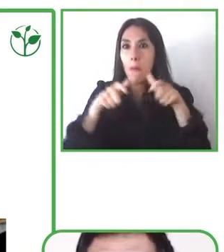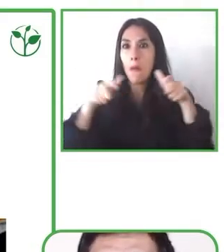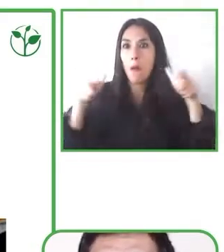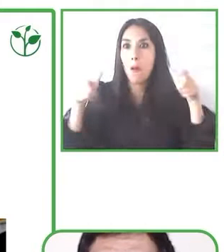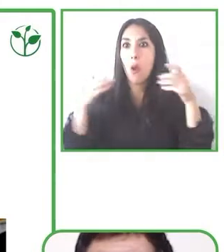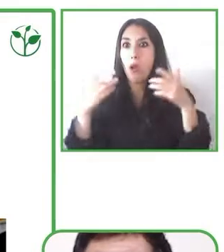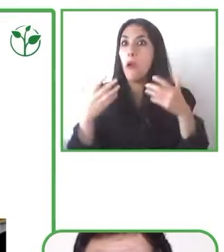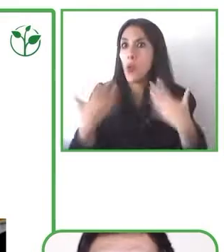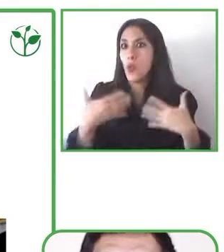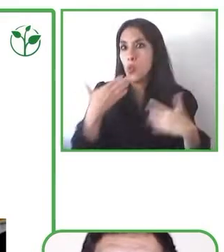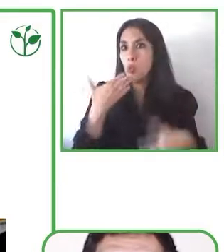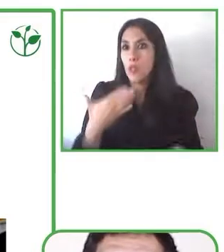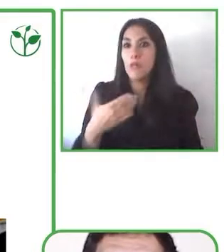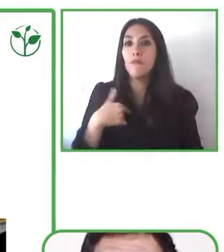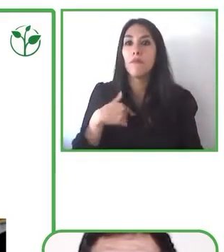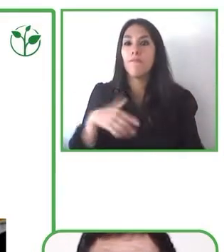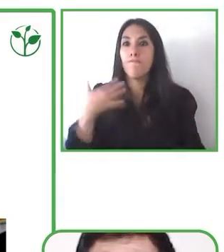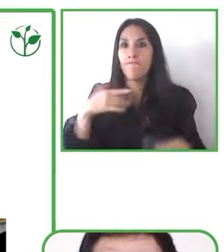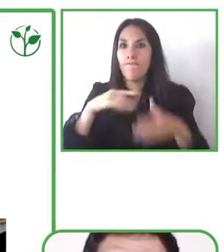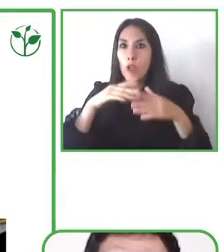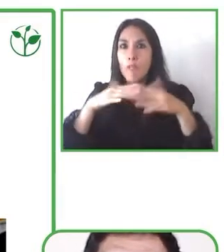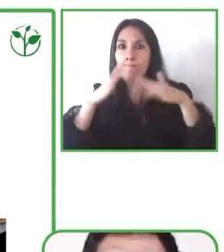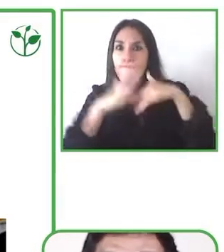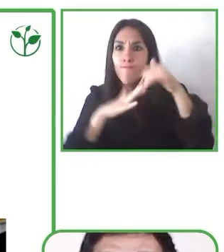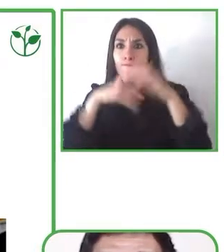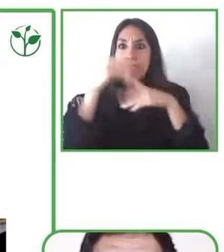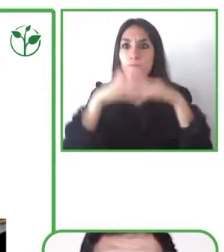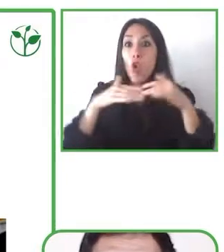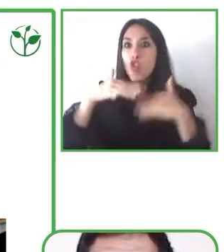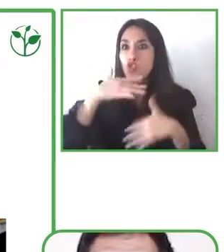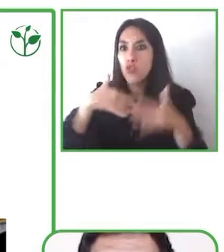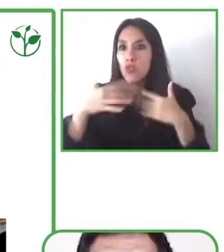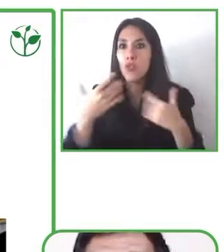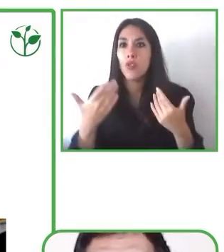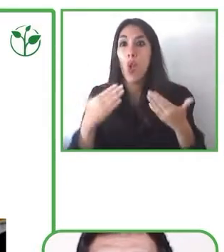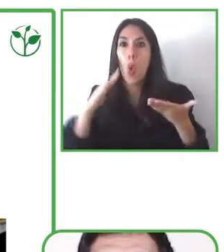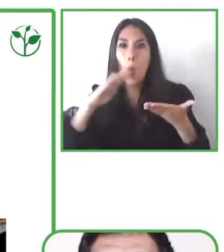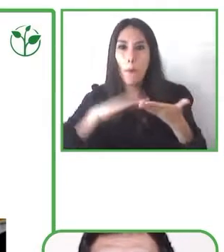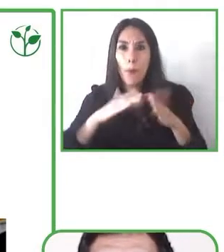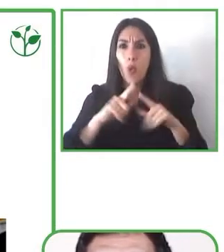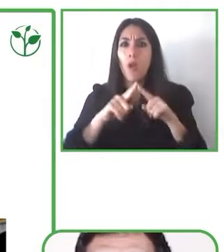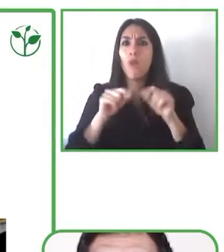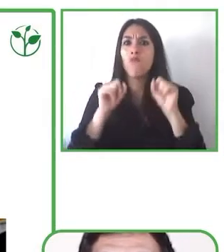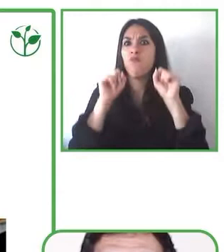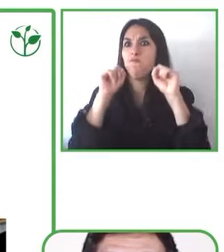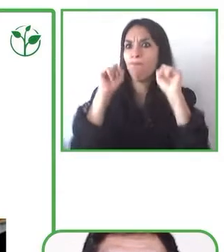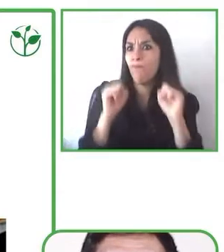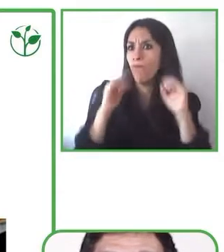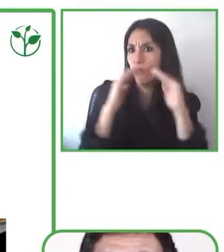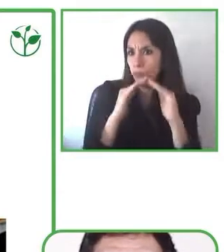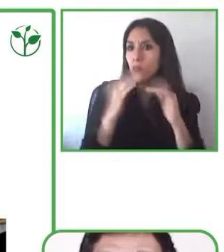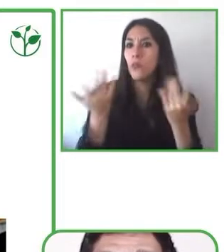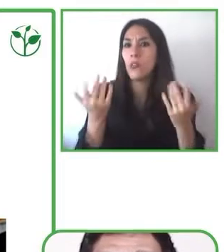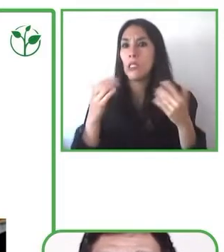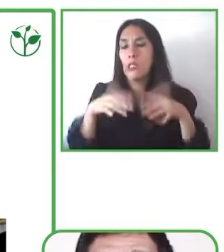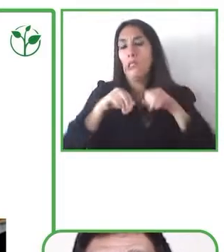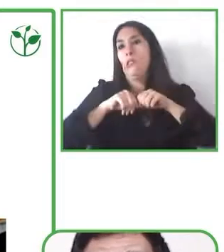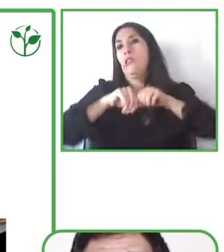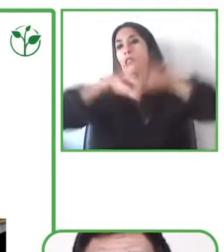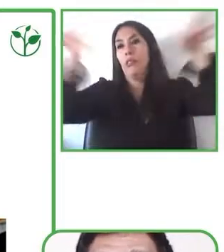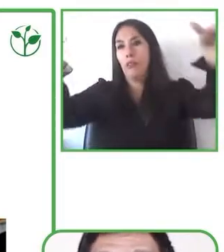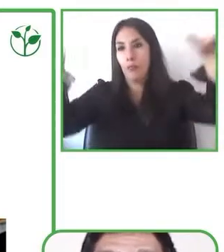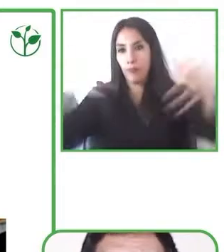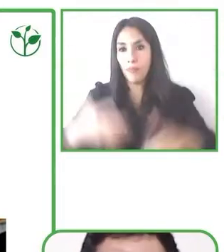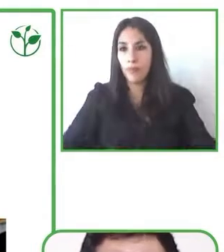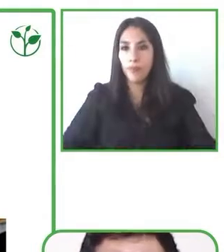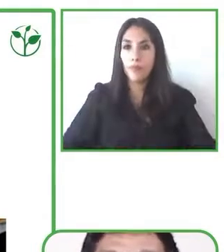ampliamente utilizada, se corrió la voz, ¿verdad?, se viralizó, y bueno, afortunadamente logramos muchísimas más descargas de